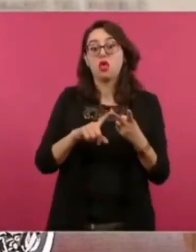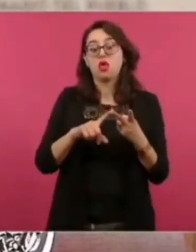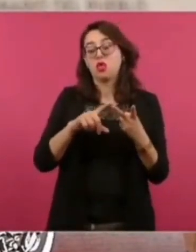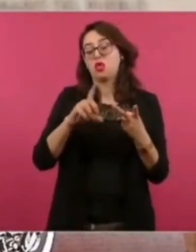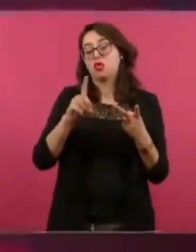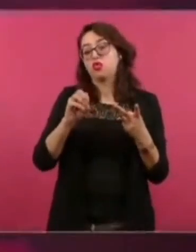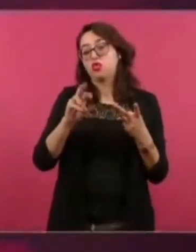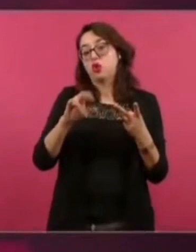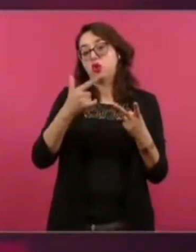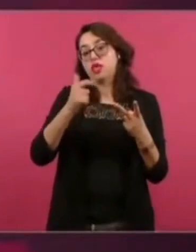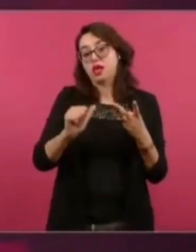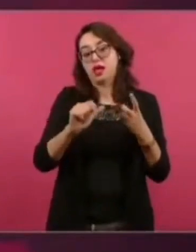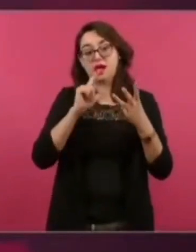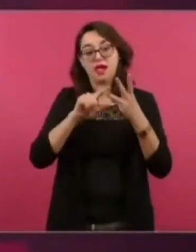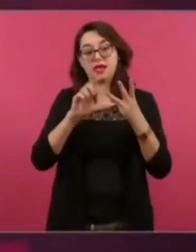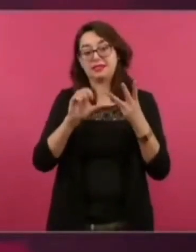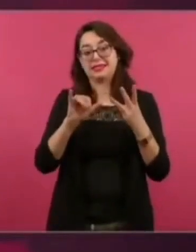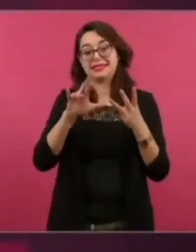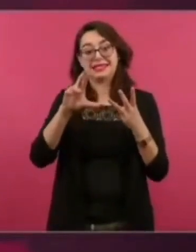ni Ciro.